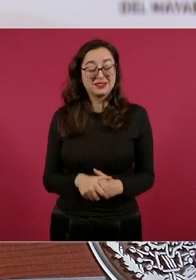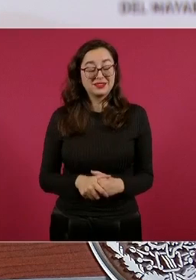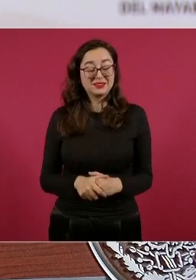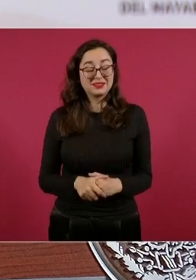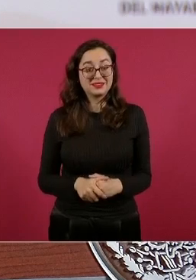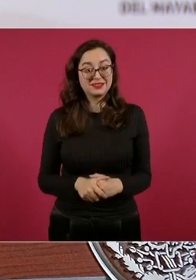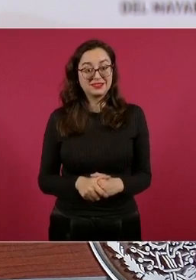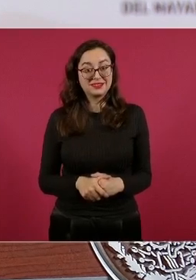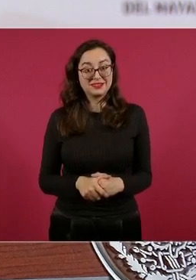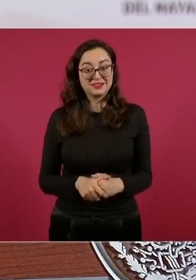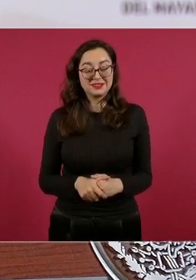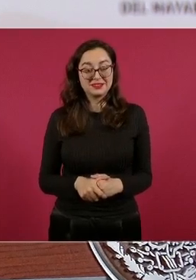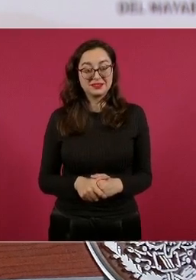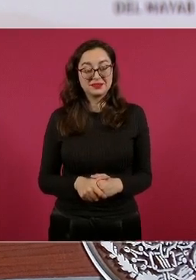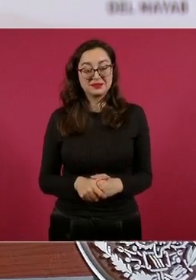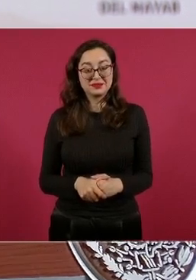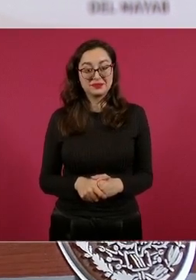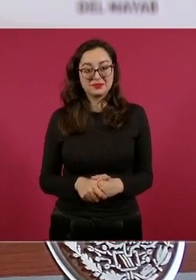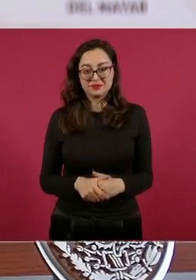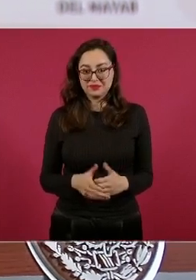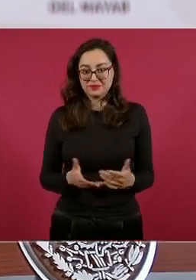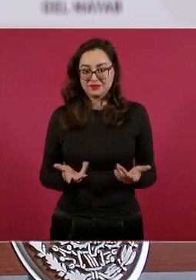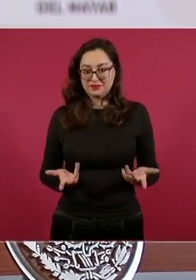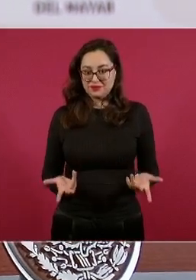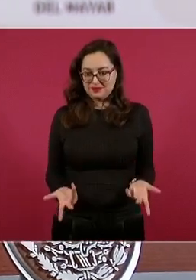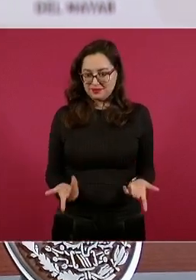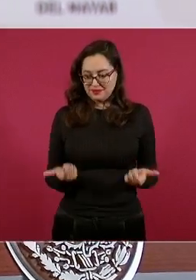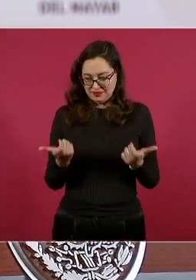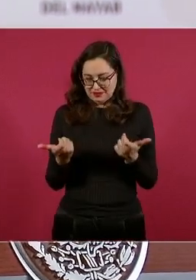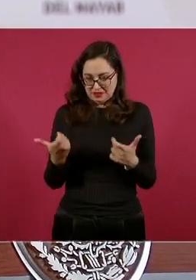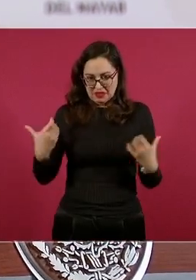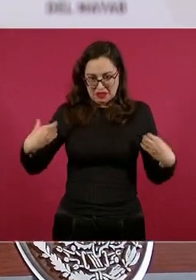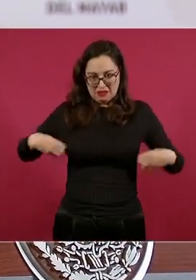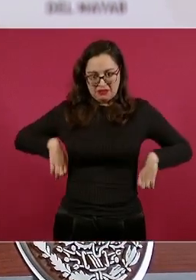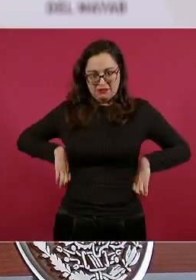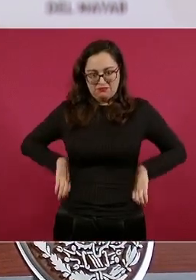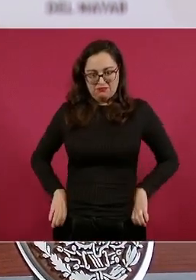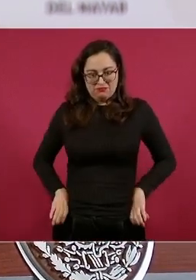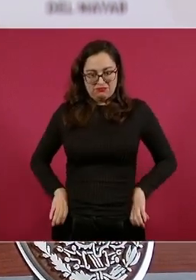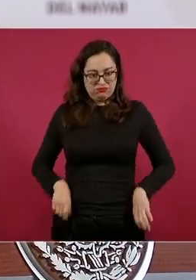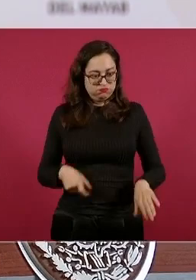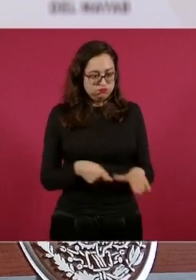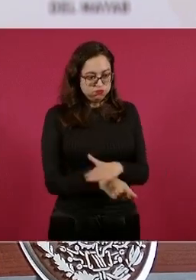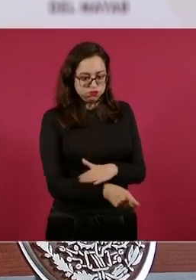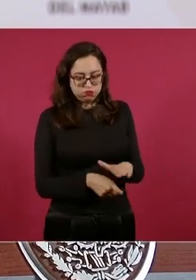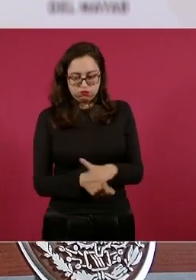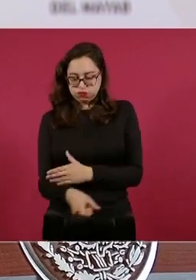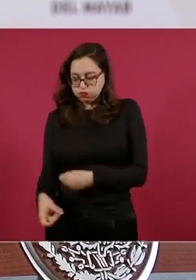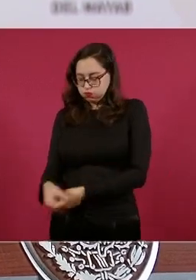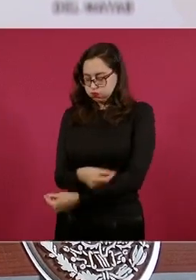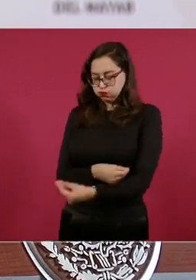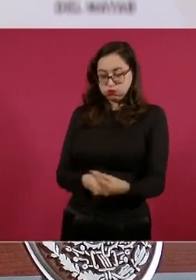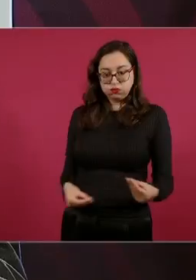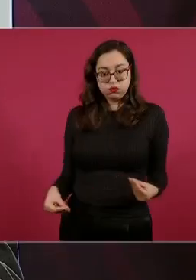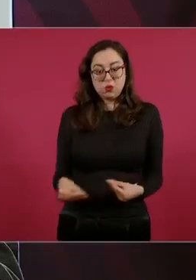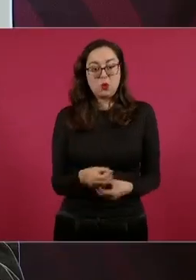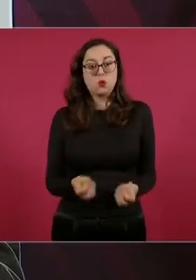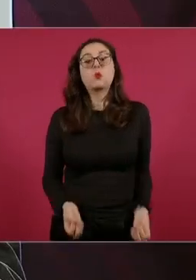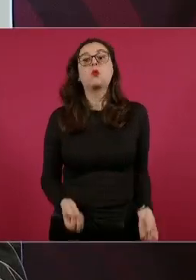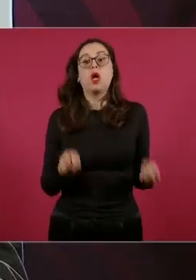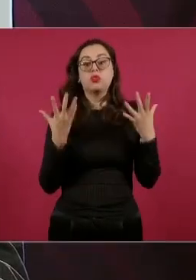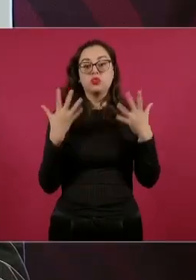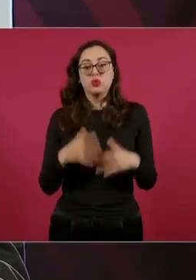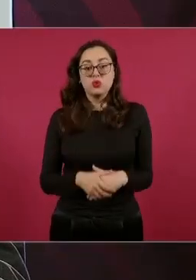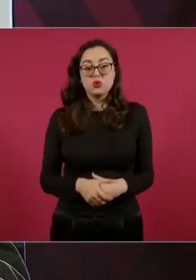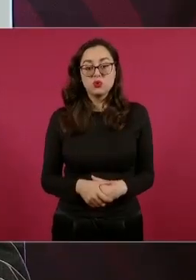¿Cuánto se ganaron en esa operación? 450 millones de dólares.